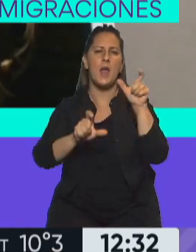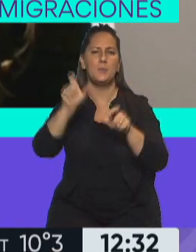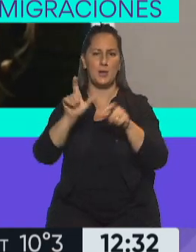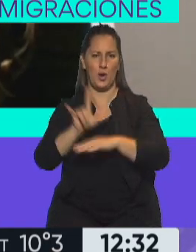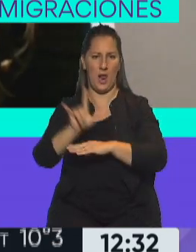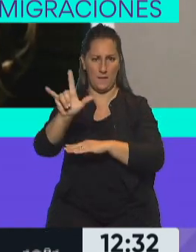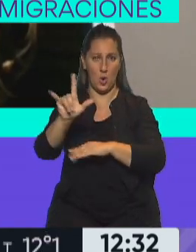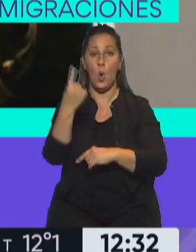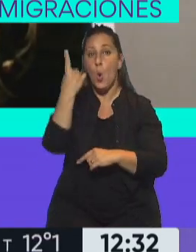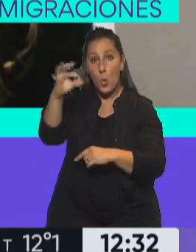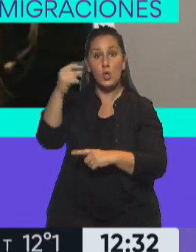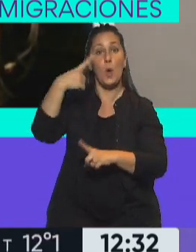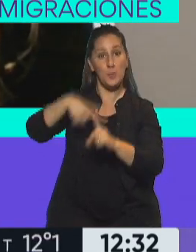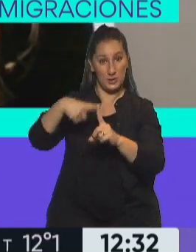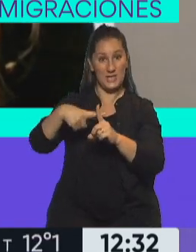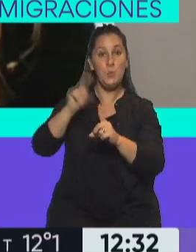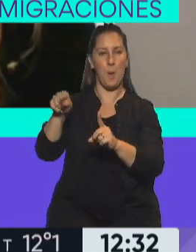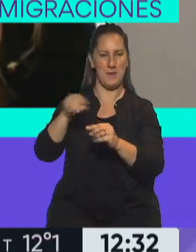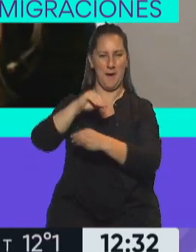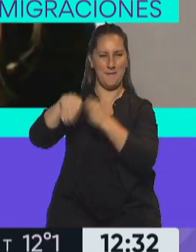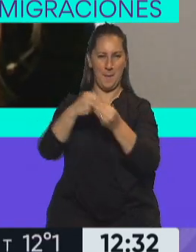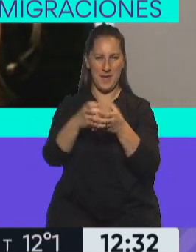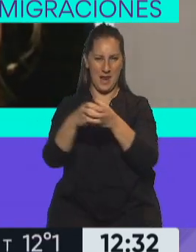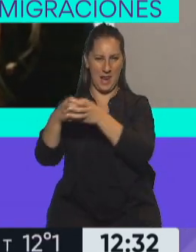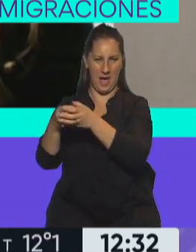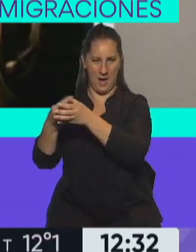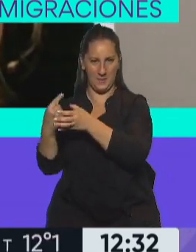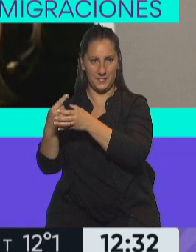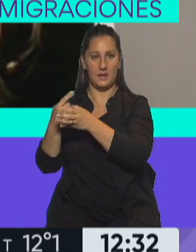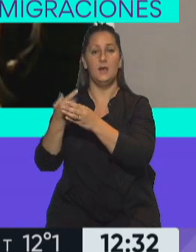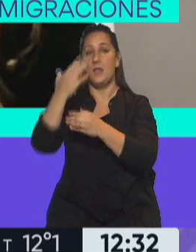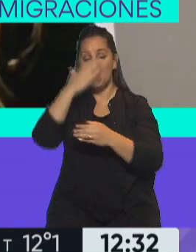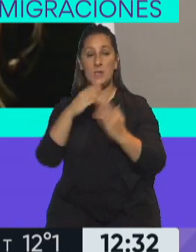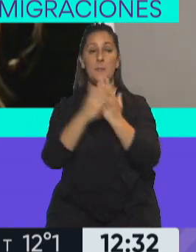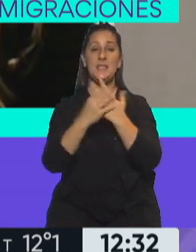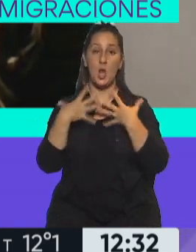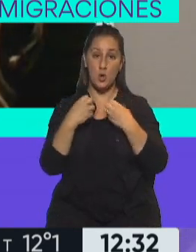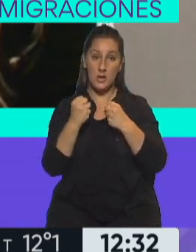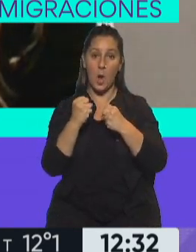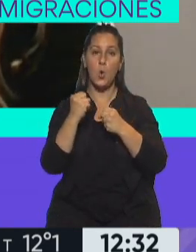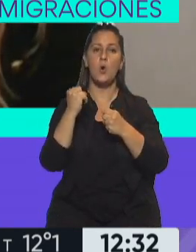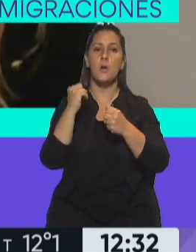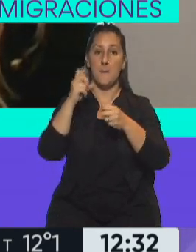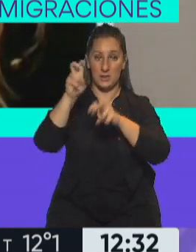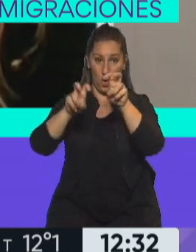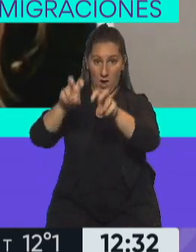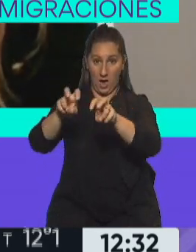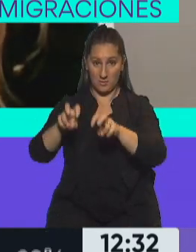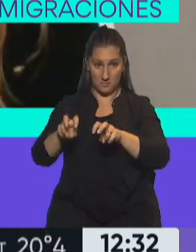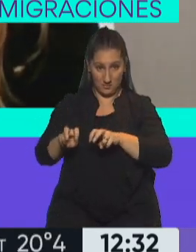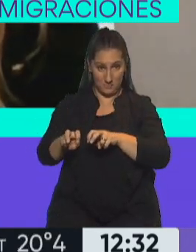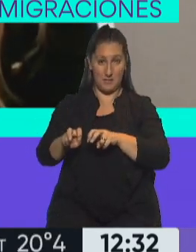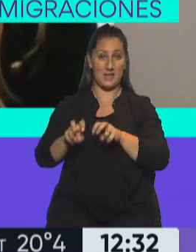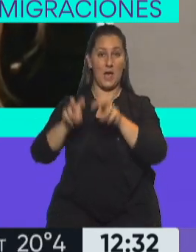momento los únicos que dieron positivo fueron estas personas, y luego el Ministerio de Salud contacta a las personas que están sentados adelante,